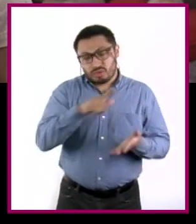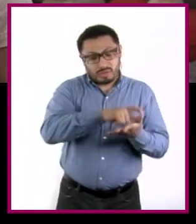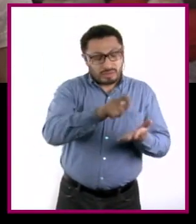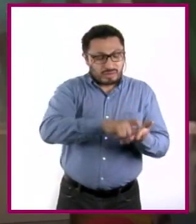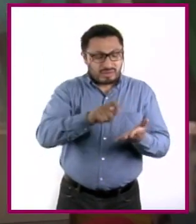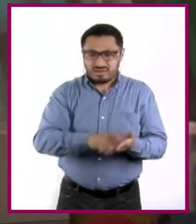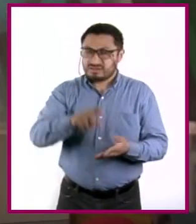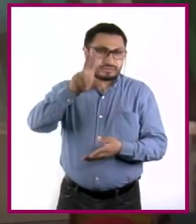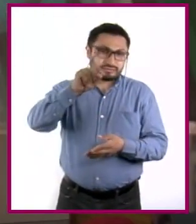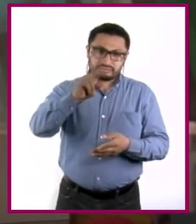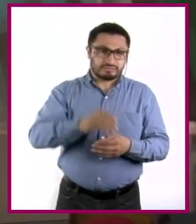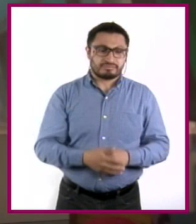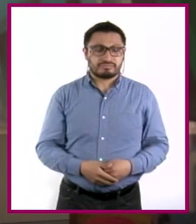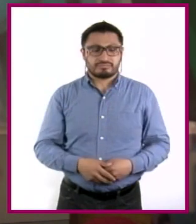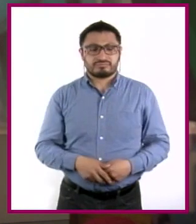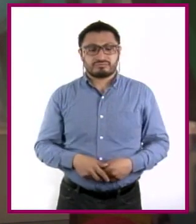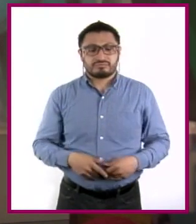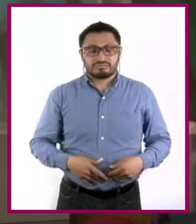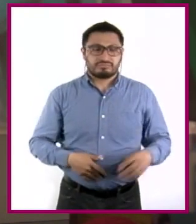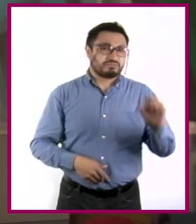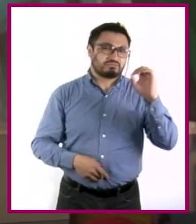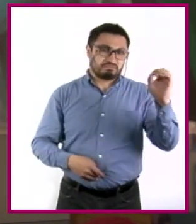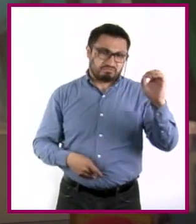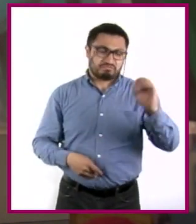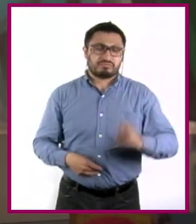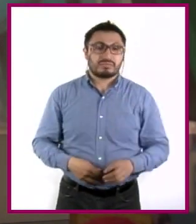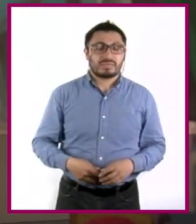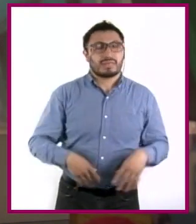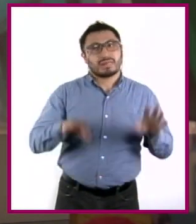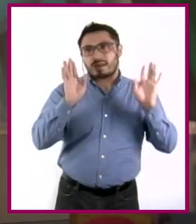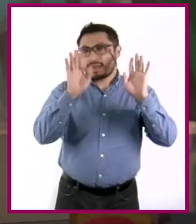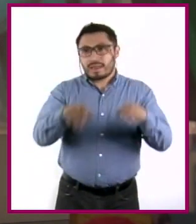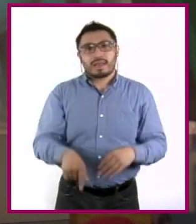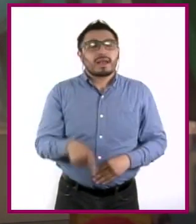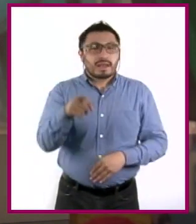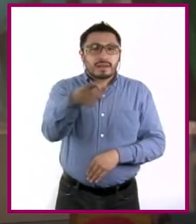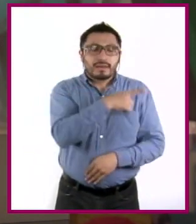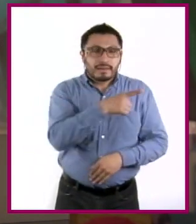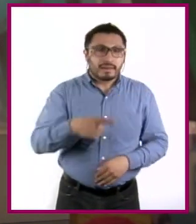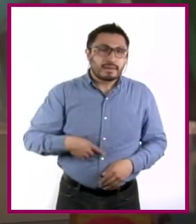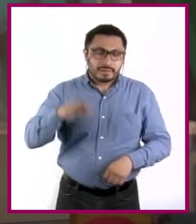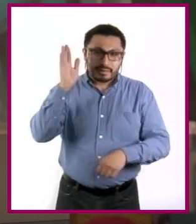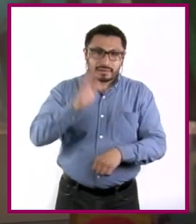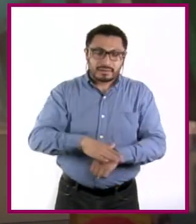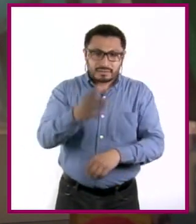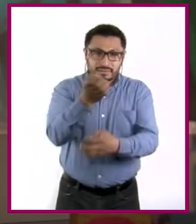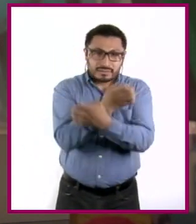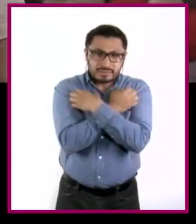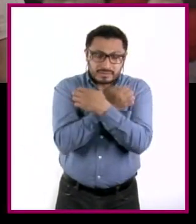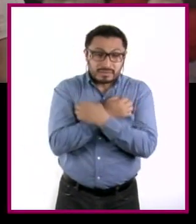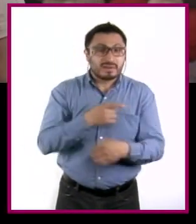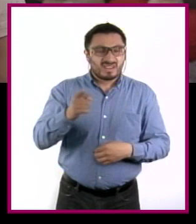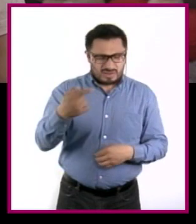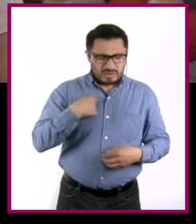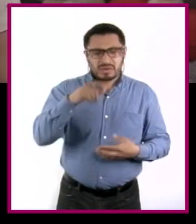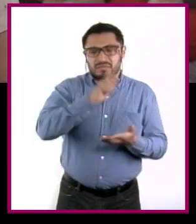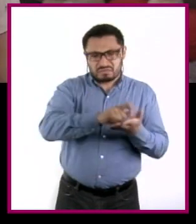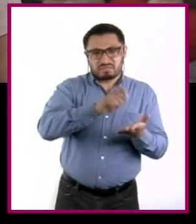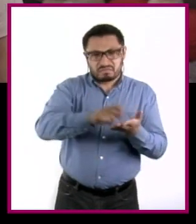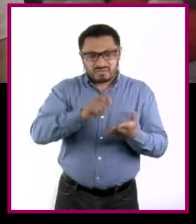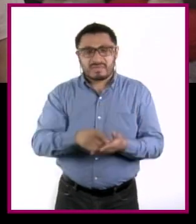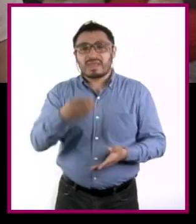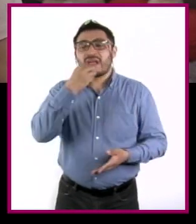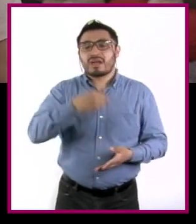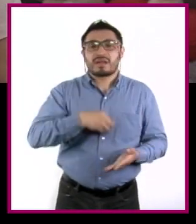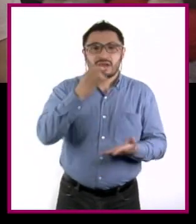registro... no. Cero. Ay, Juanma, pues hay que ser más disciplinado. Yo sí llevo mis cuentas, aunque sea